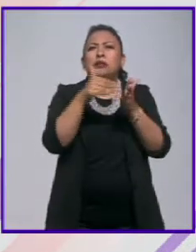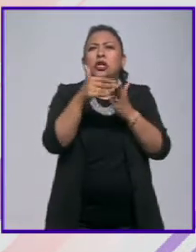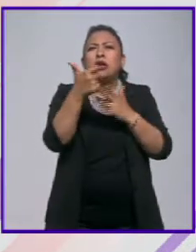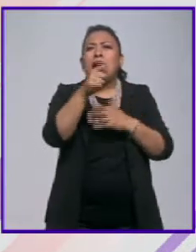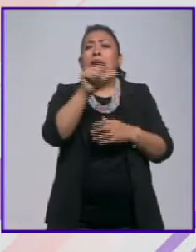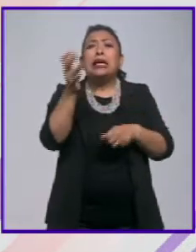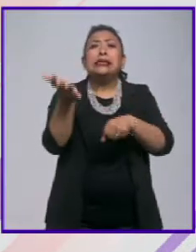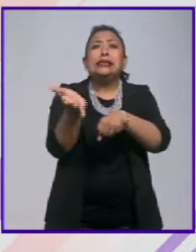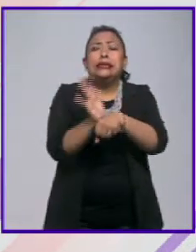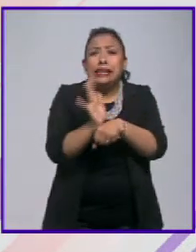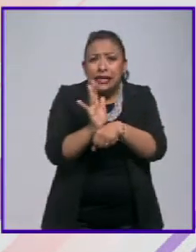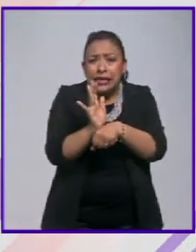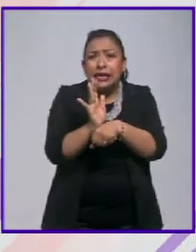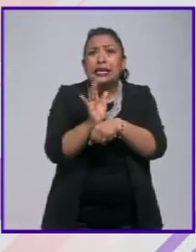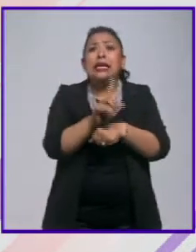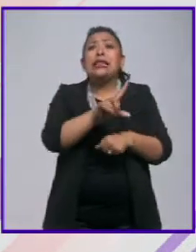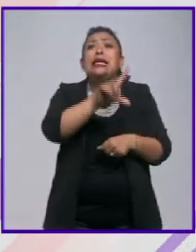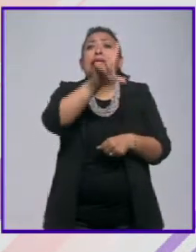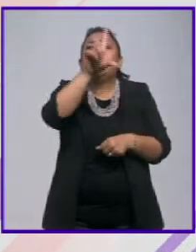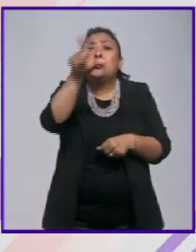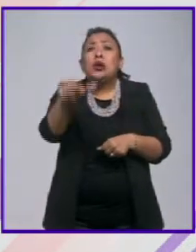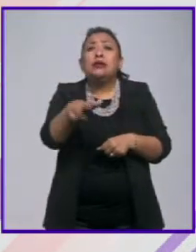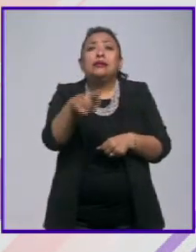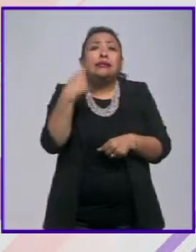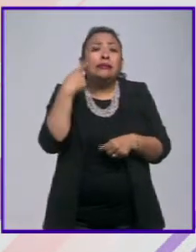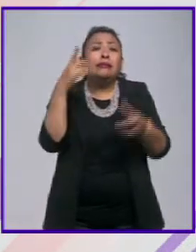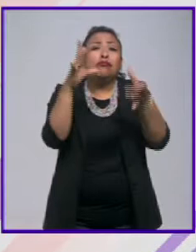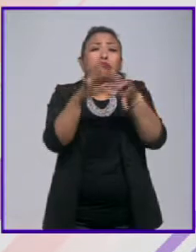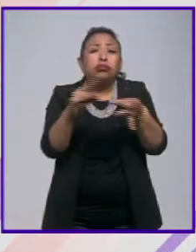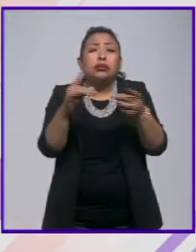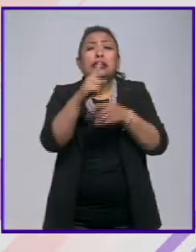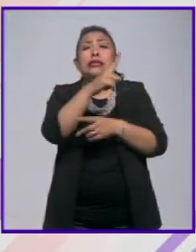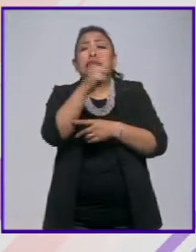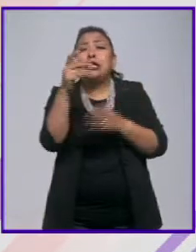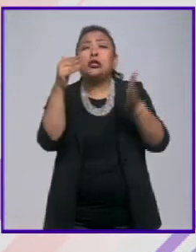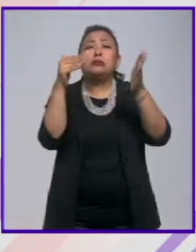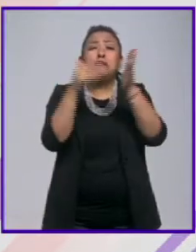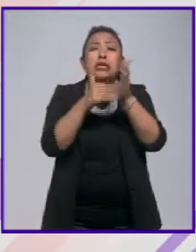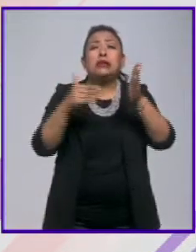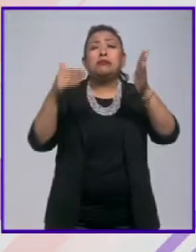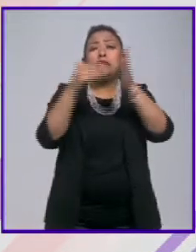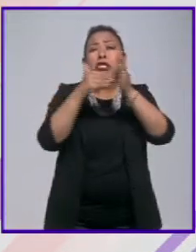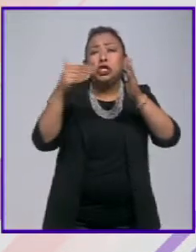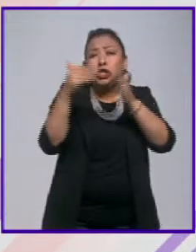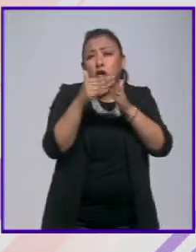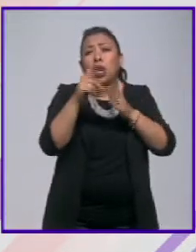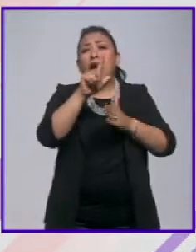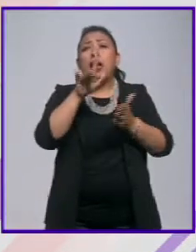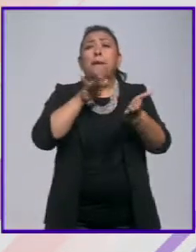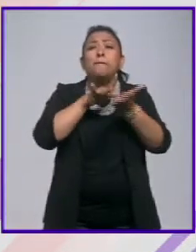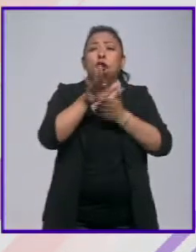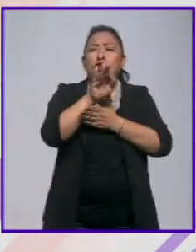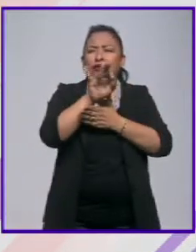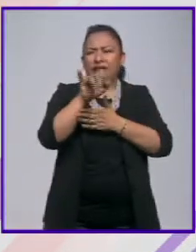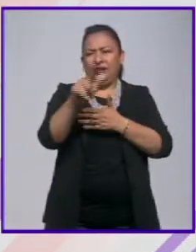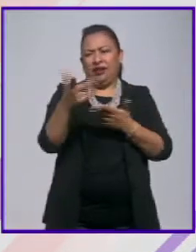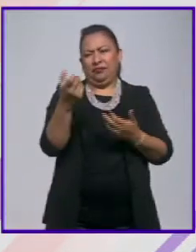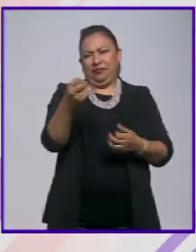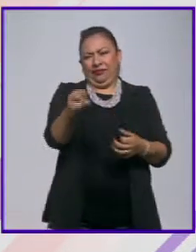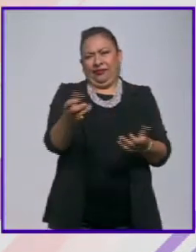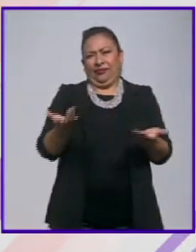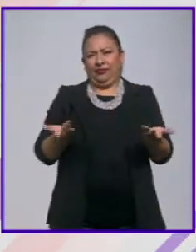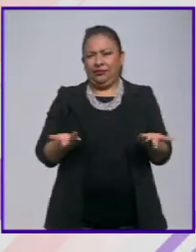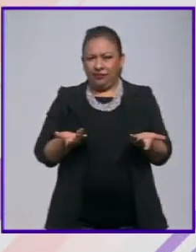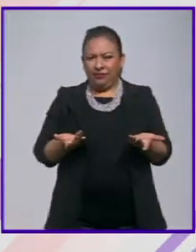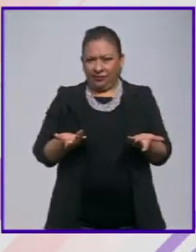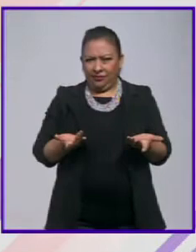para el cine después de lo que acabamos de escuchar de cientos de miles de millones que se dan de estímulos fiscales pues es